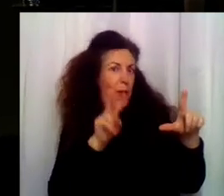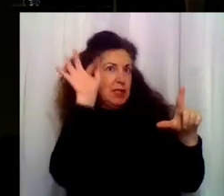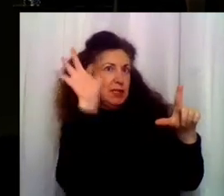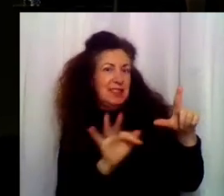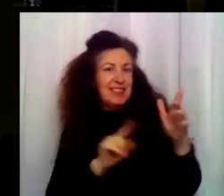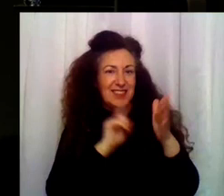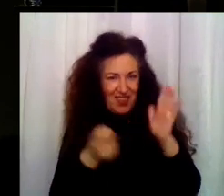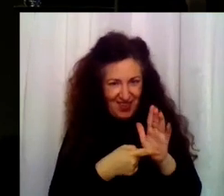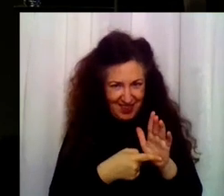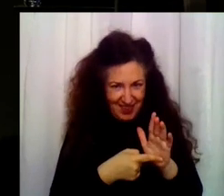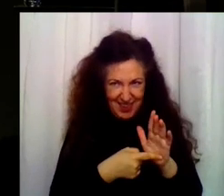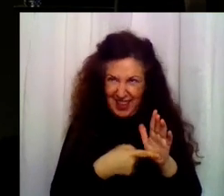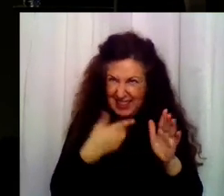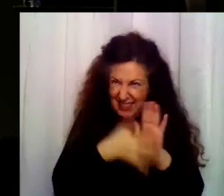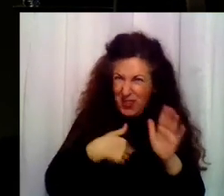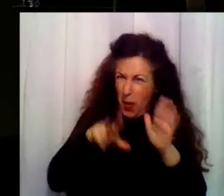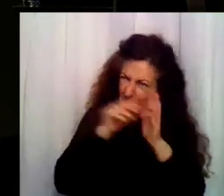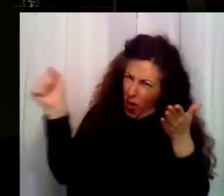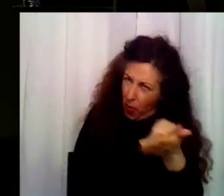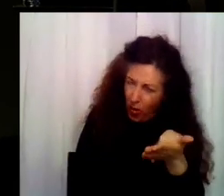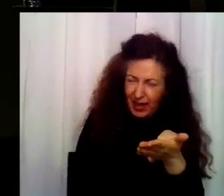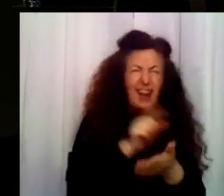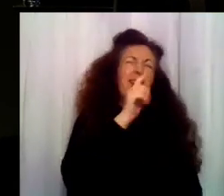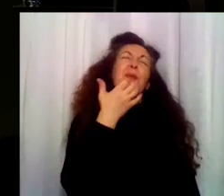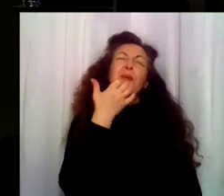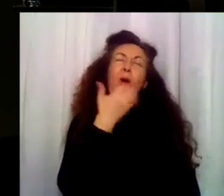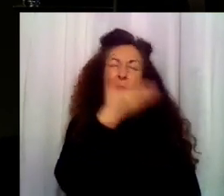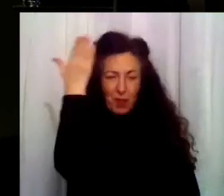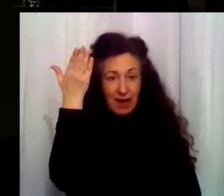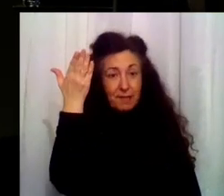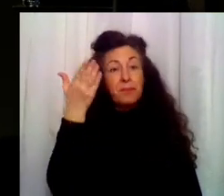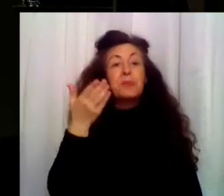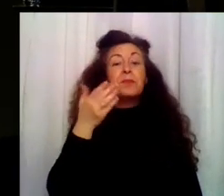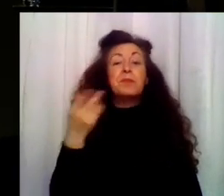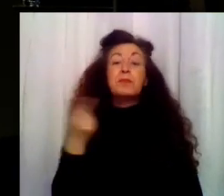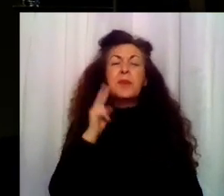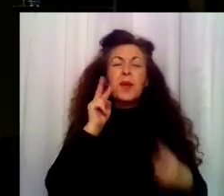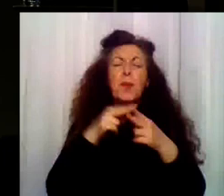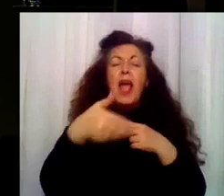Que es broma. ¿Cuándo te volveremos a ver? Pronto, pronto. Estaré esperándoos cuando salgáis.